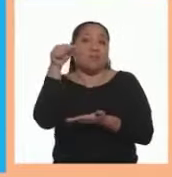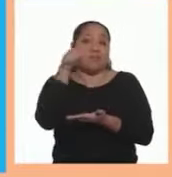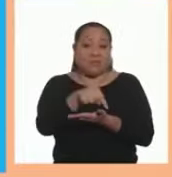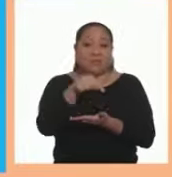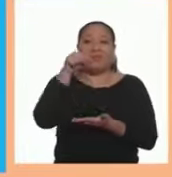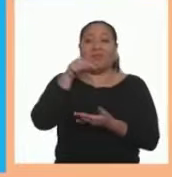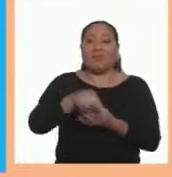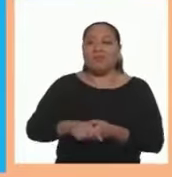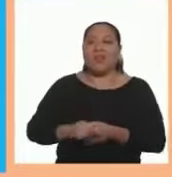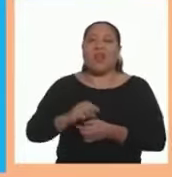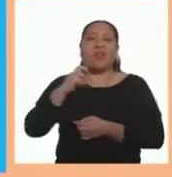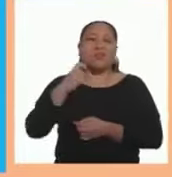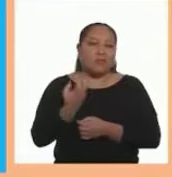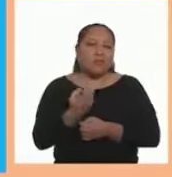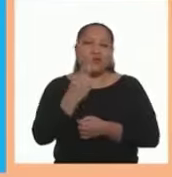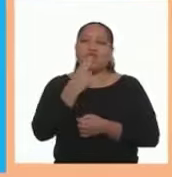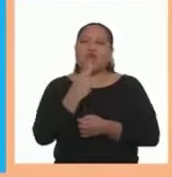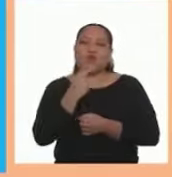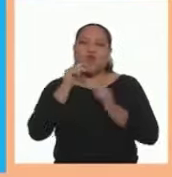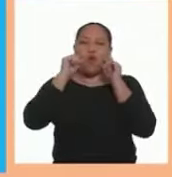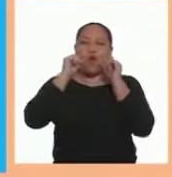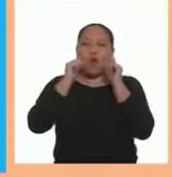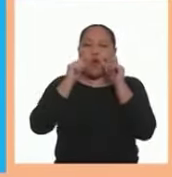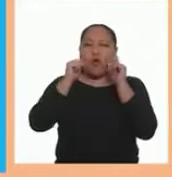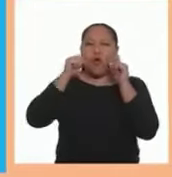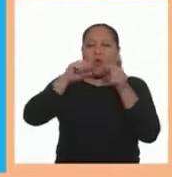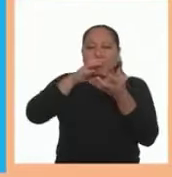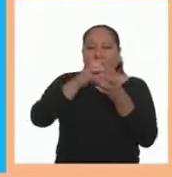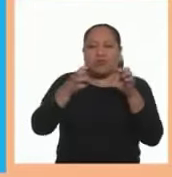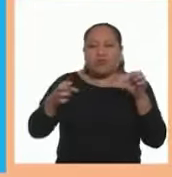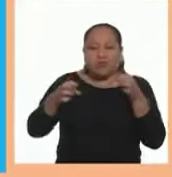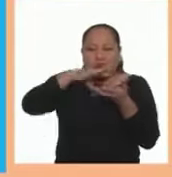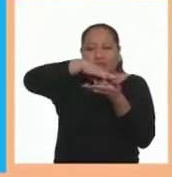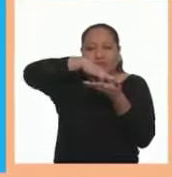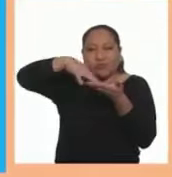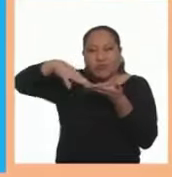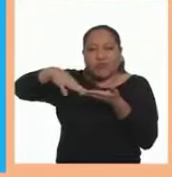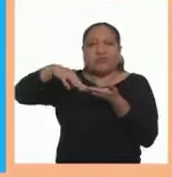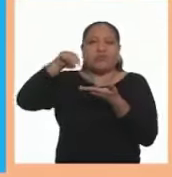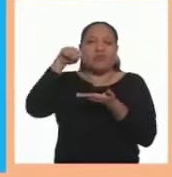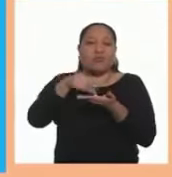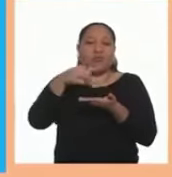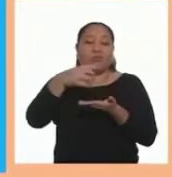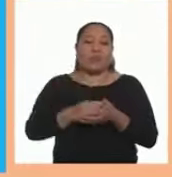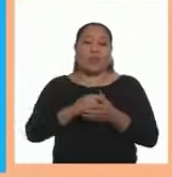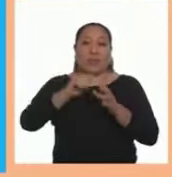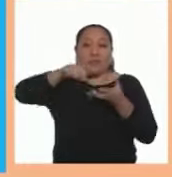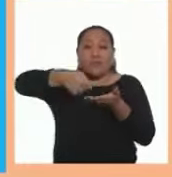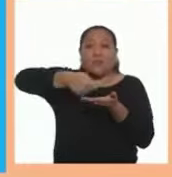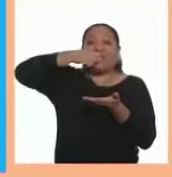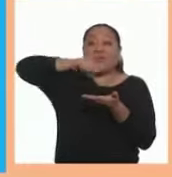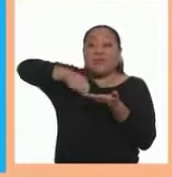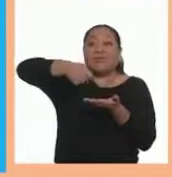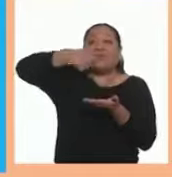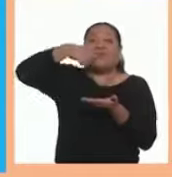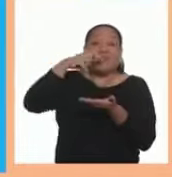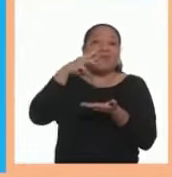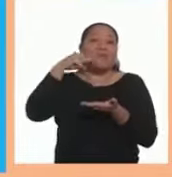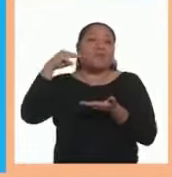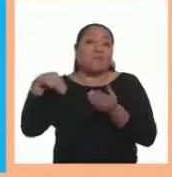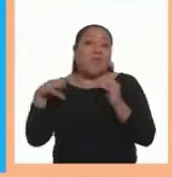faltará Con caramelitos el turrón siempre vendrá Y la